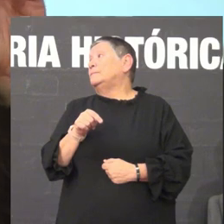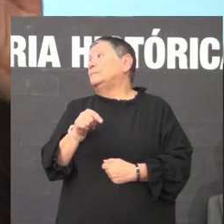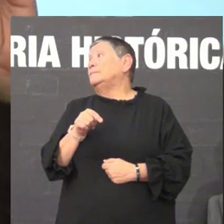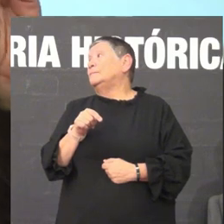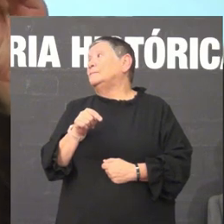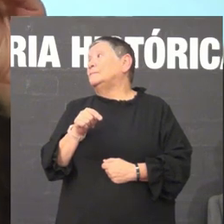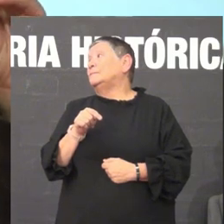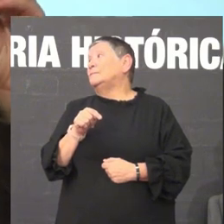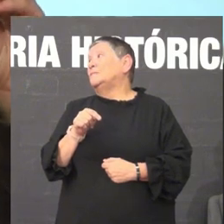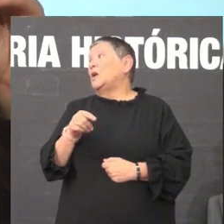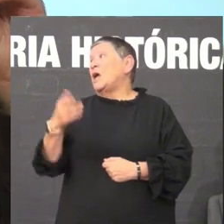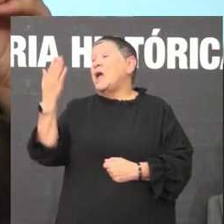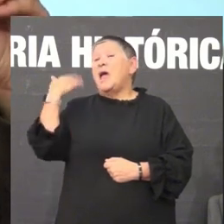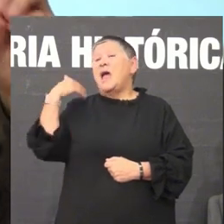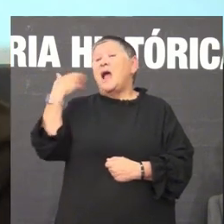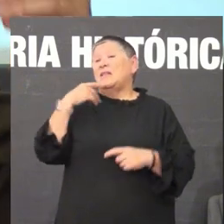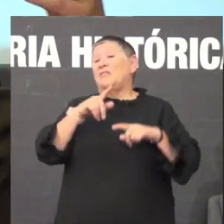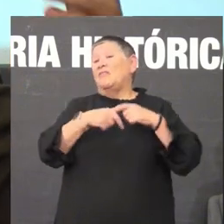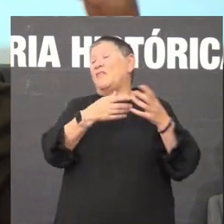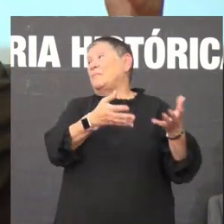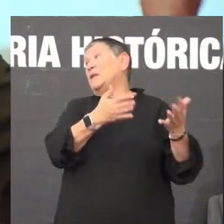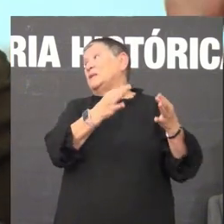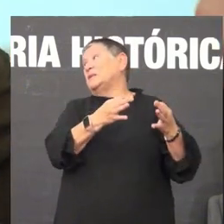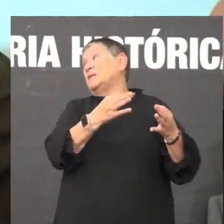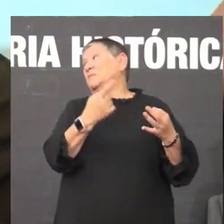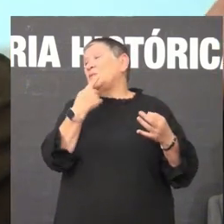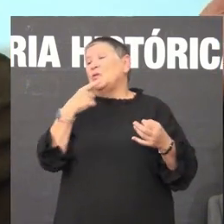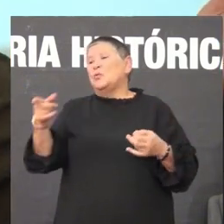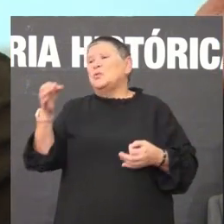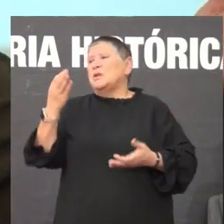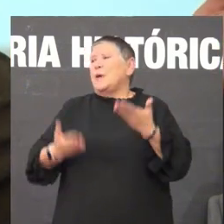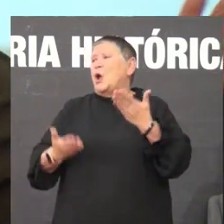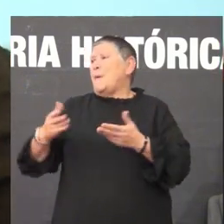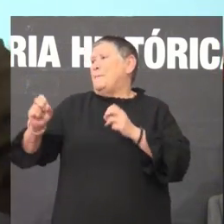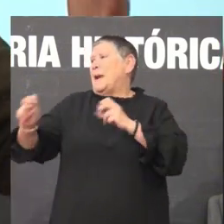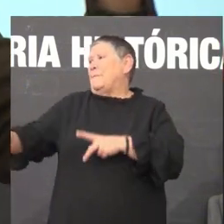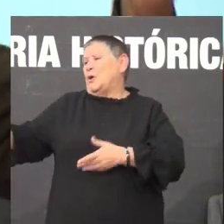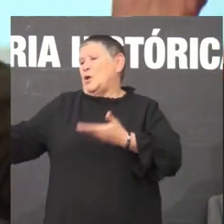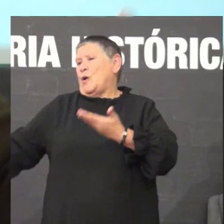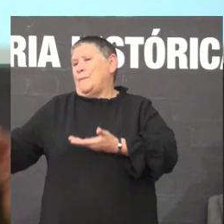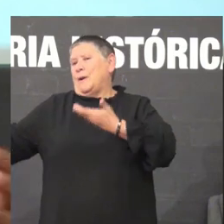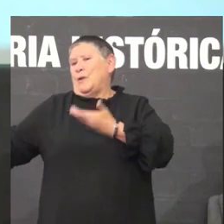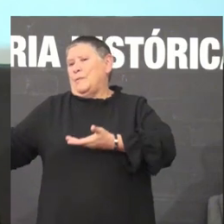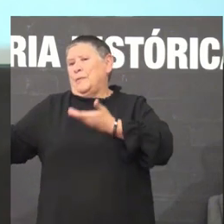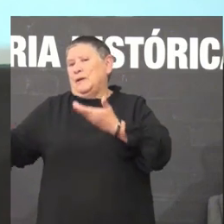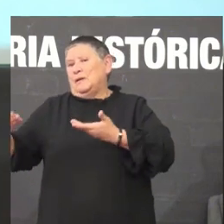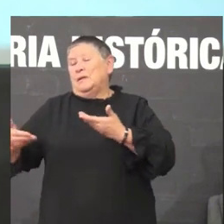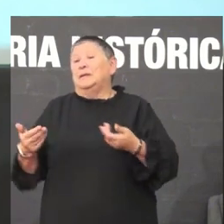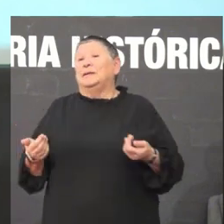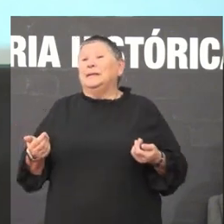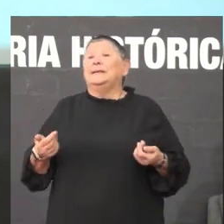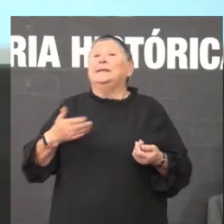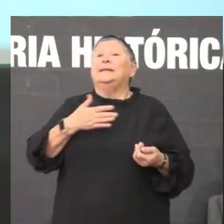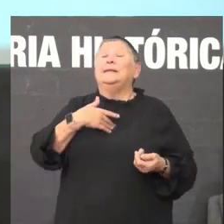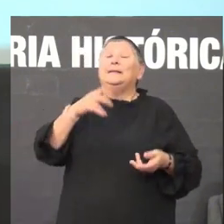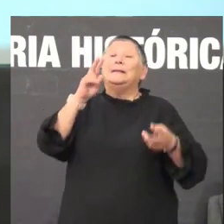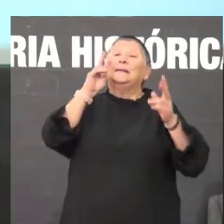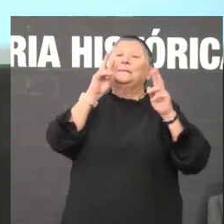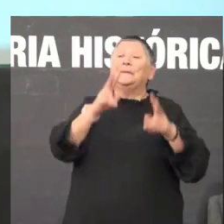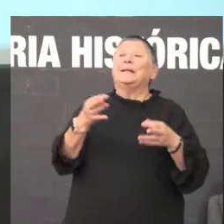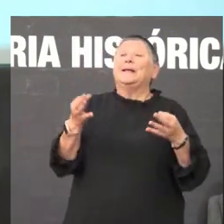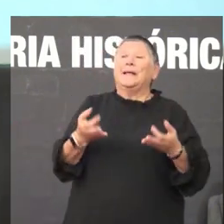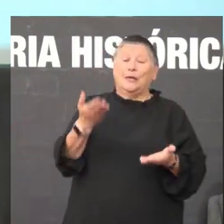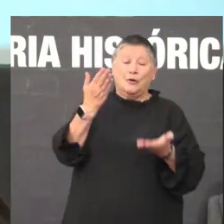isto que non dicían ás veces as familias sempre te vas comparar co pior non? ai que faz non te comparas pois ver comparemonos co mellor